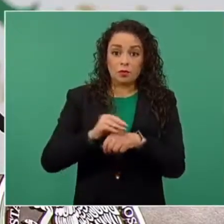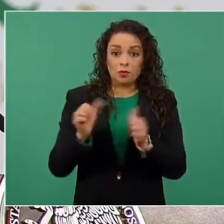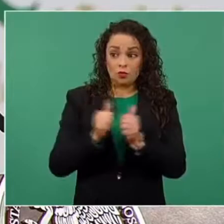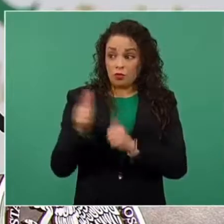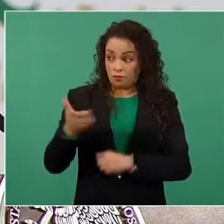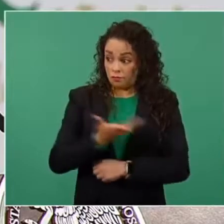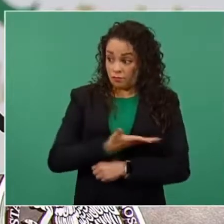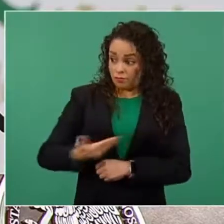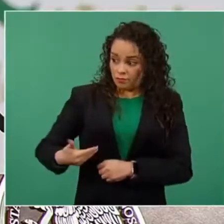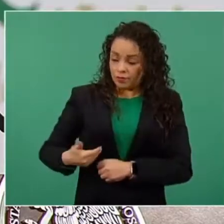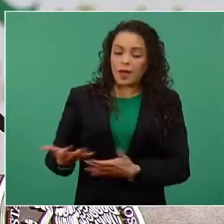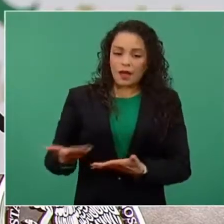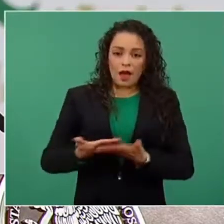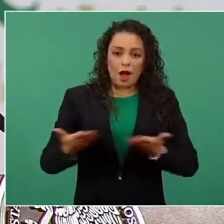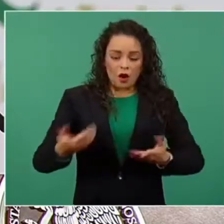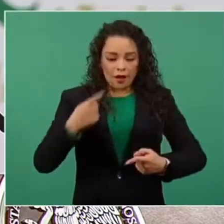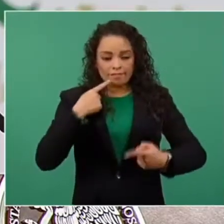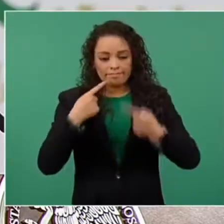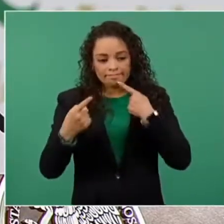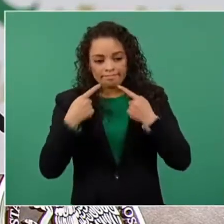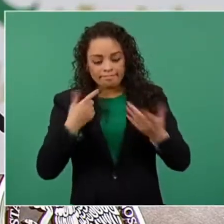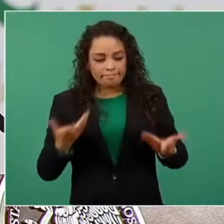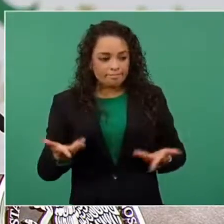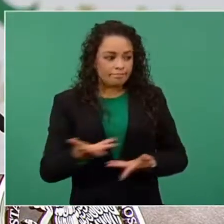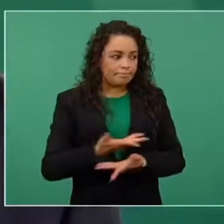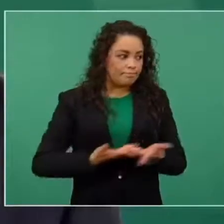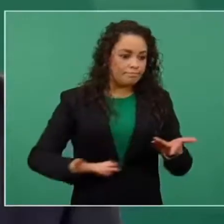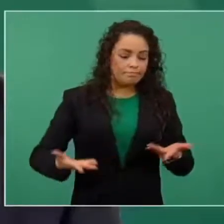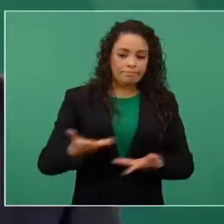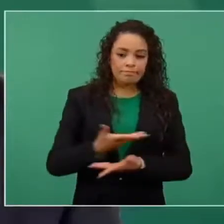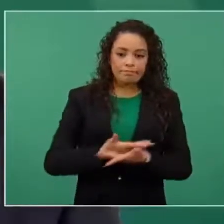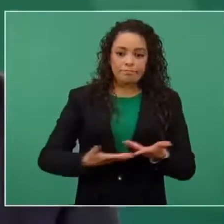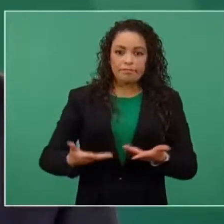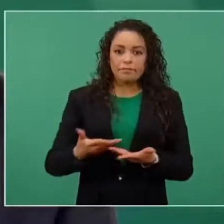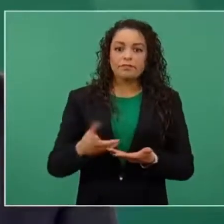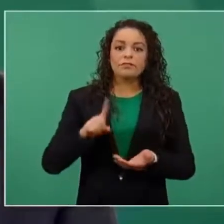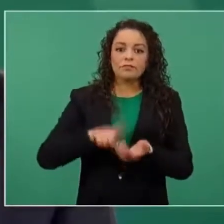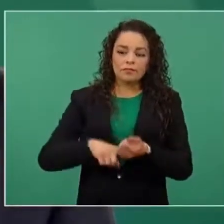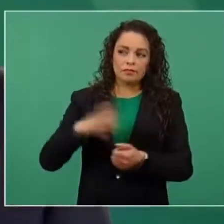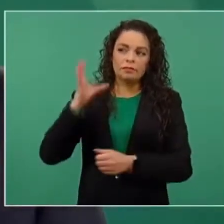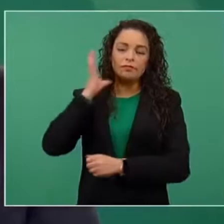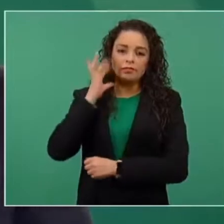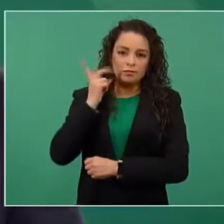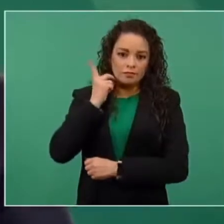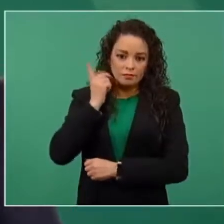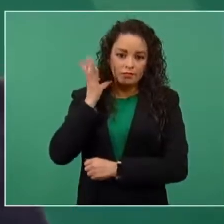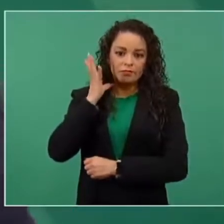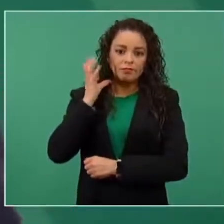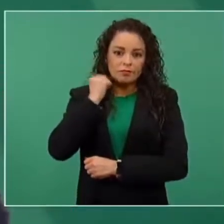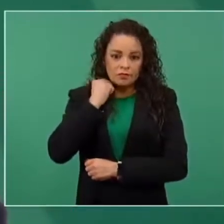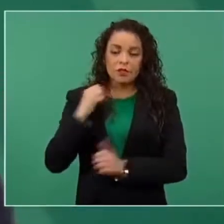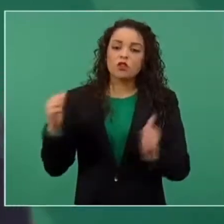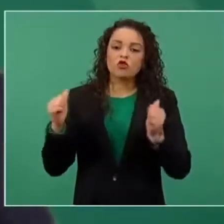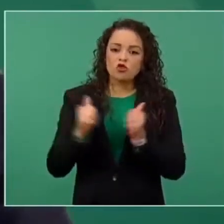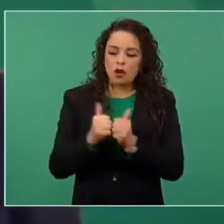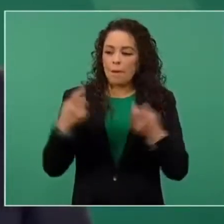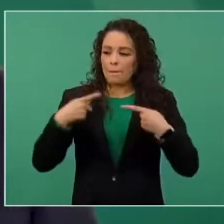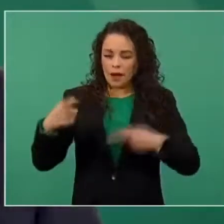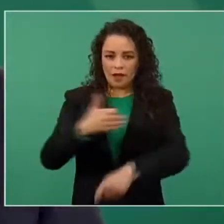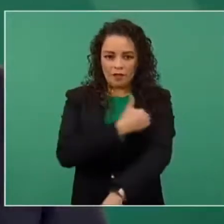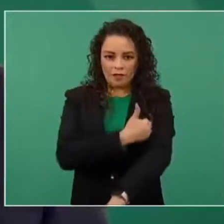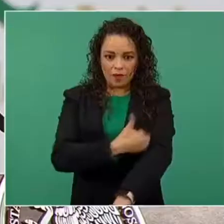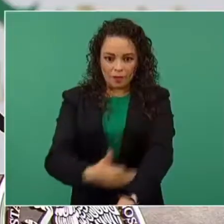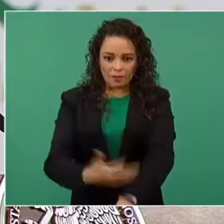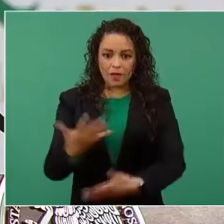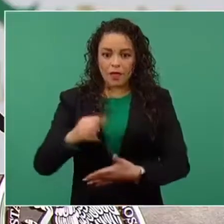discutiendo con, por supuesto, con el Congreso de la Unión, lo haremos con las propias familiares, la creación de un